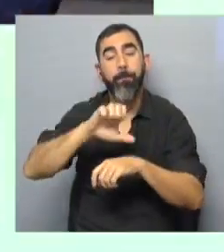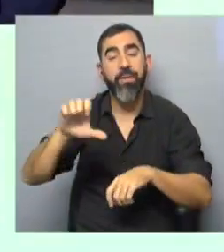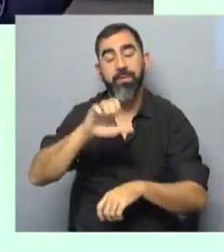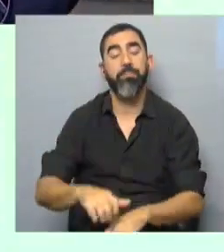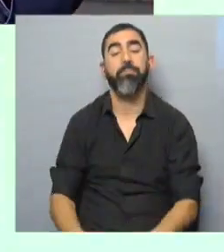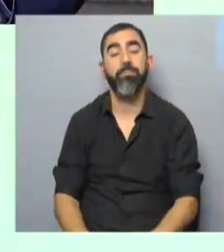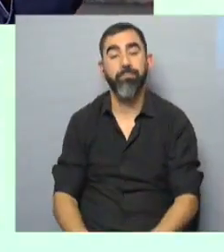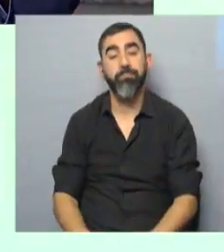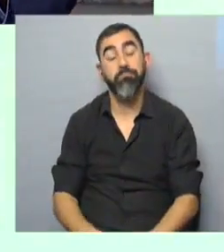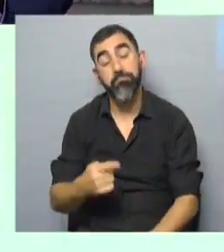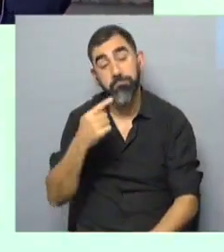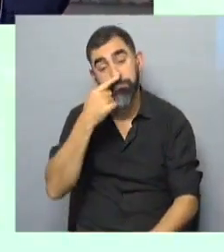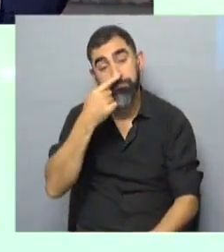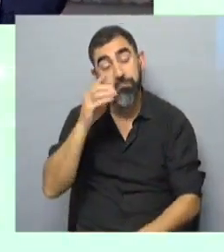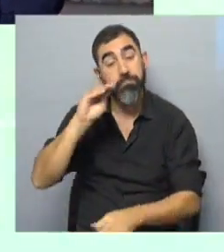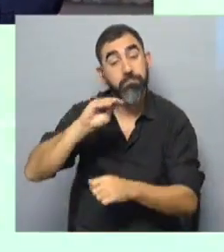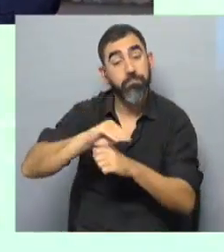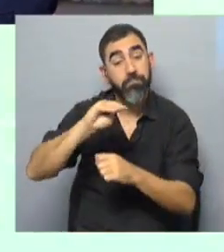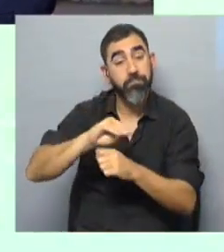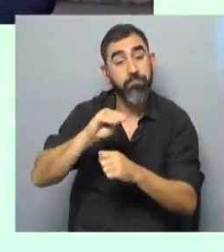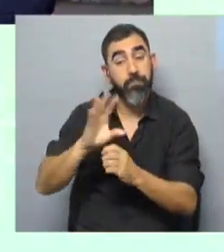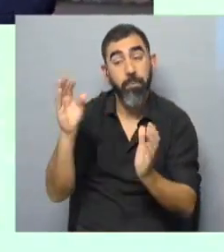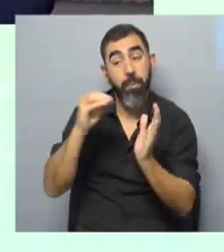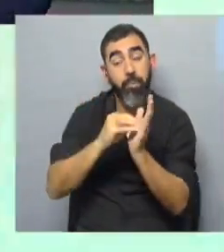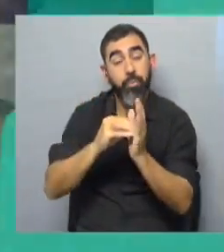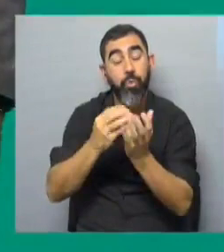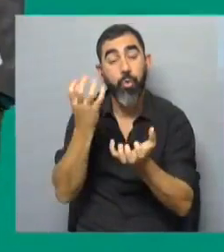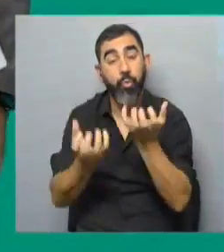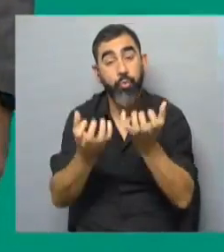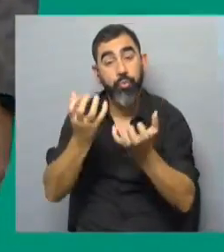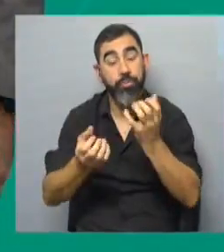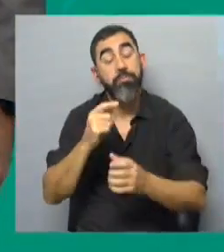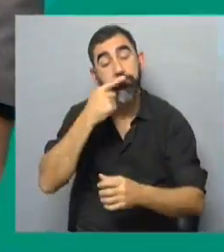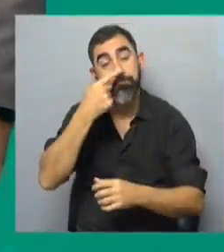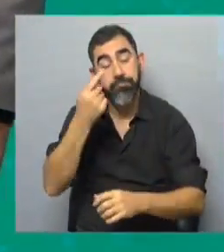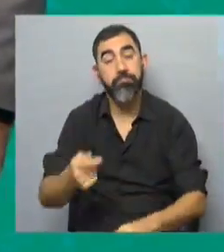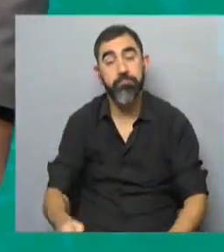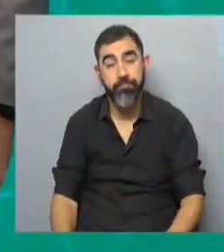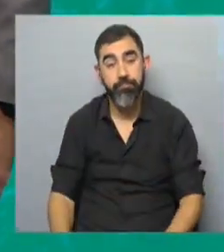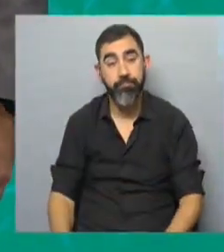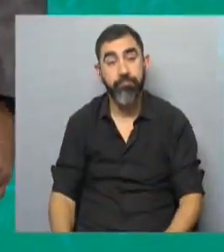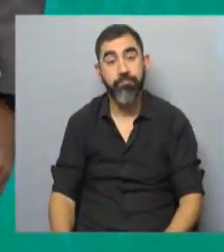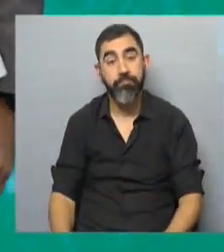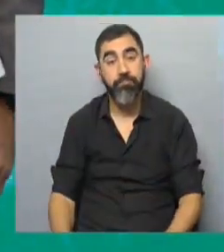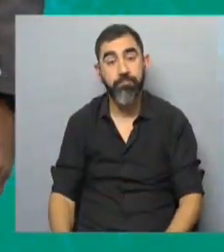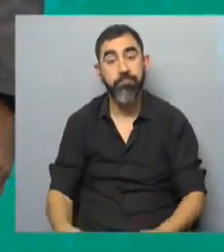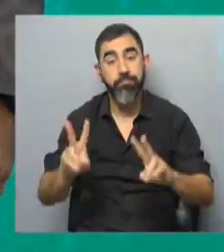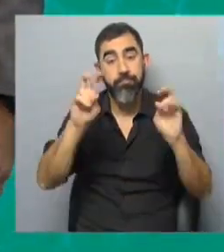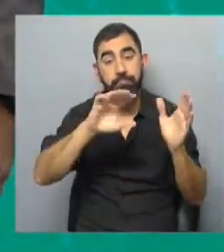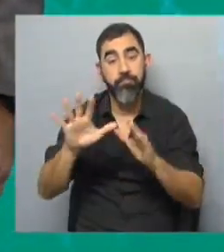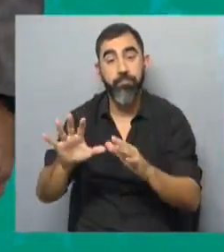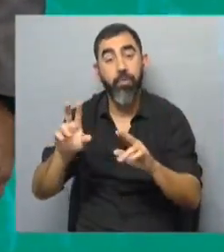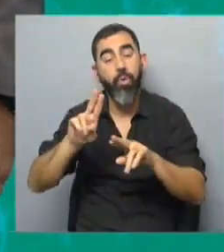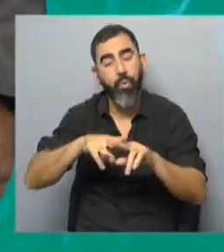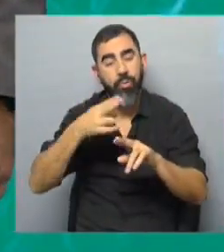Bien, interesante. Entonces, los cursos, me anoto para el de gastronomía, José María. Bien, bien, bueno, eso es interesante. Muchas gracias, Luca. Bien, seguimos con otros temas o